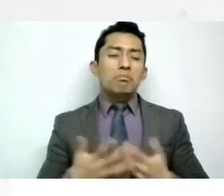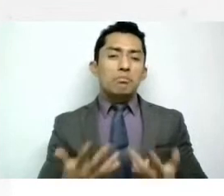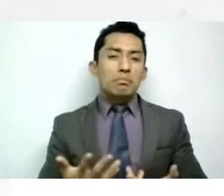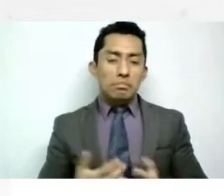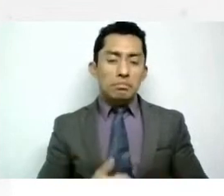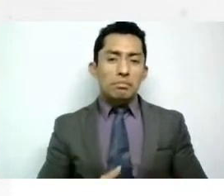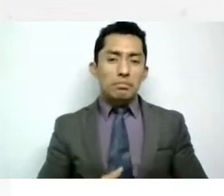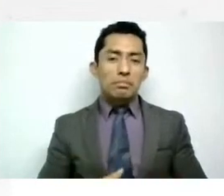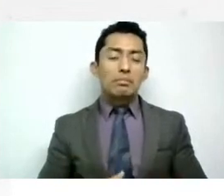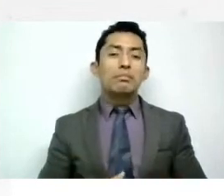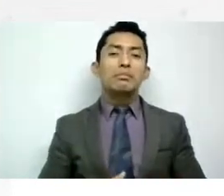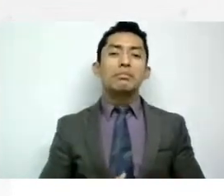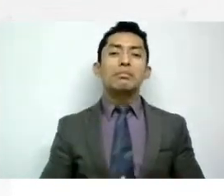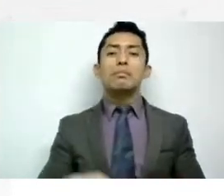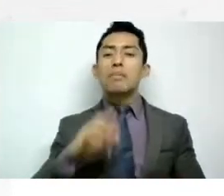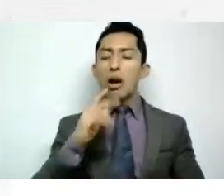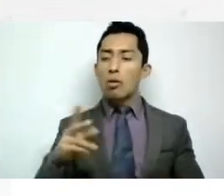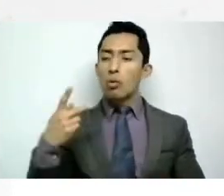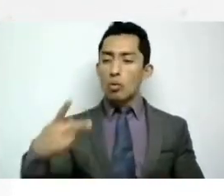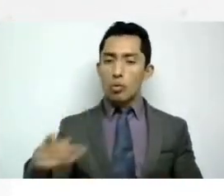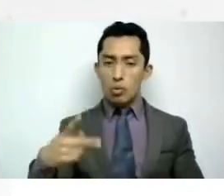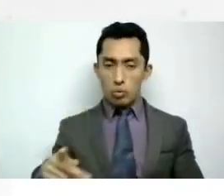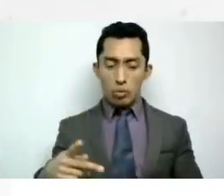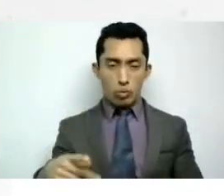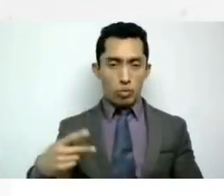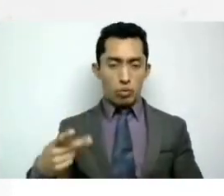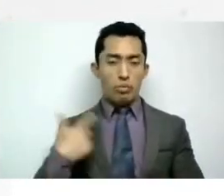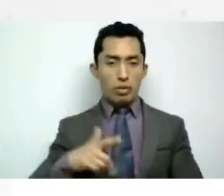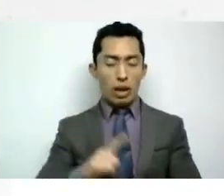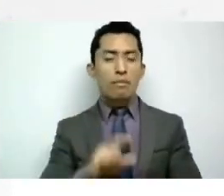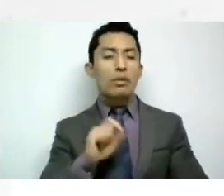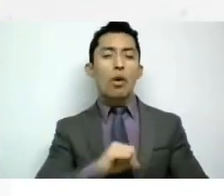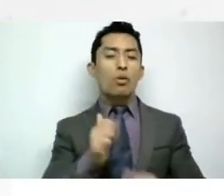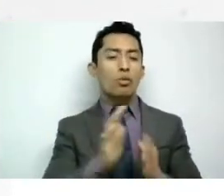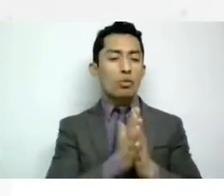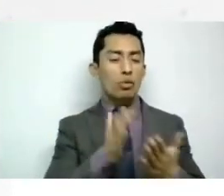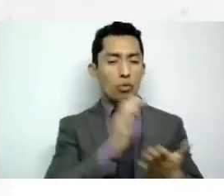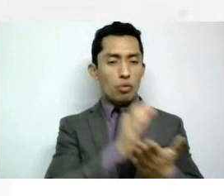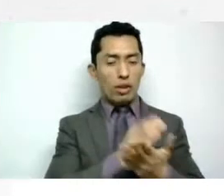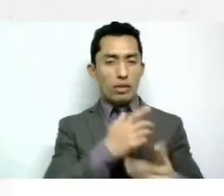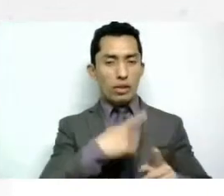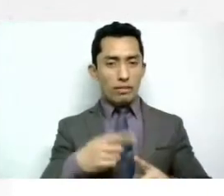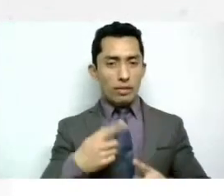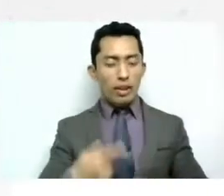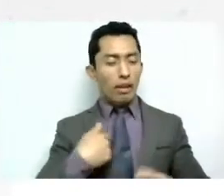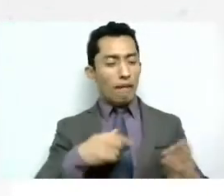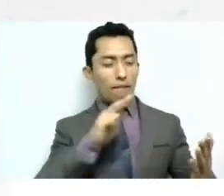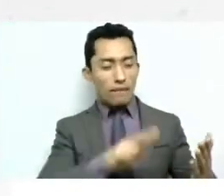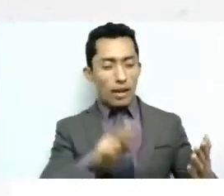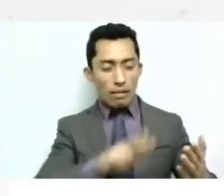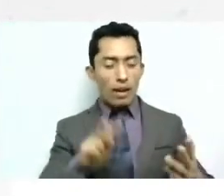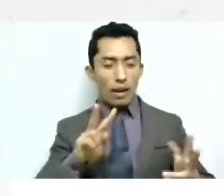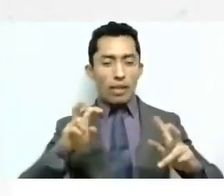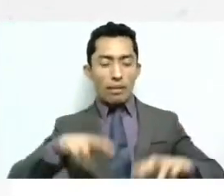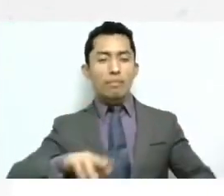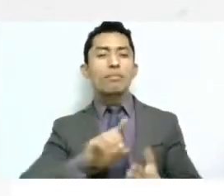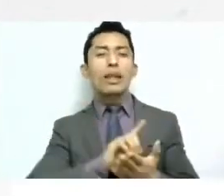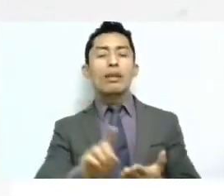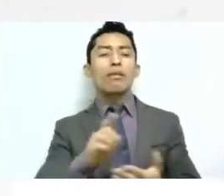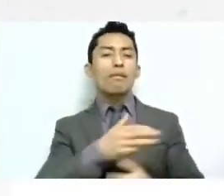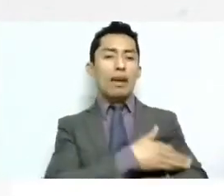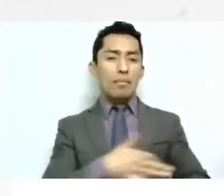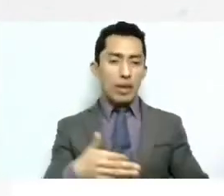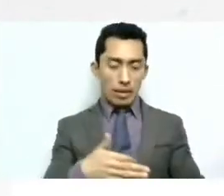más personal y basada en otros cuadernos del centro de derecho y familia y